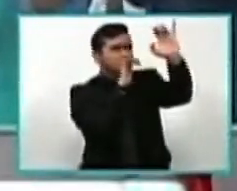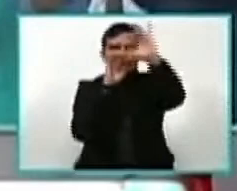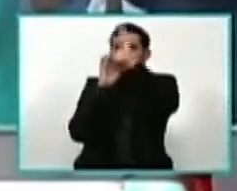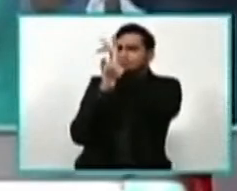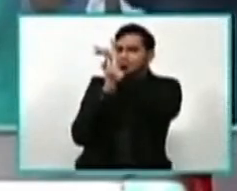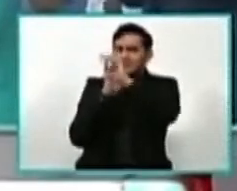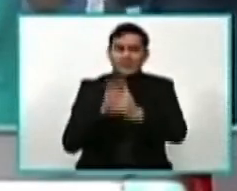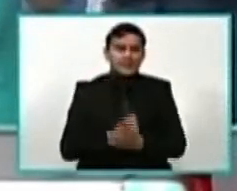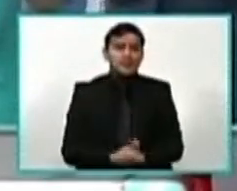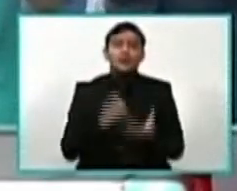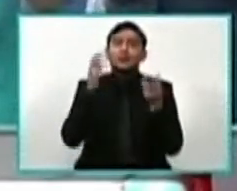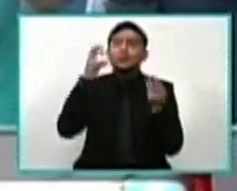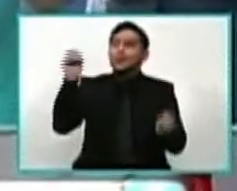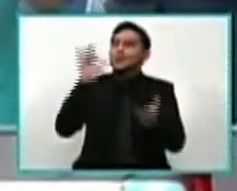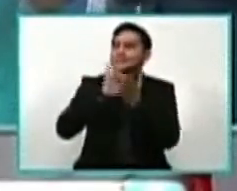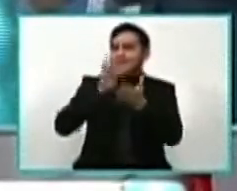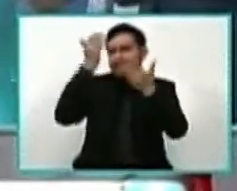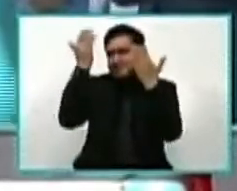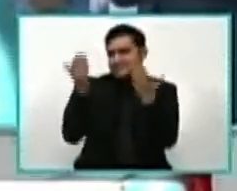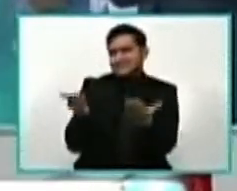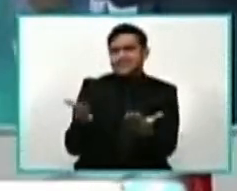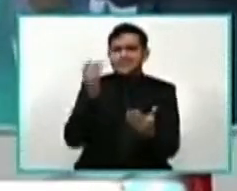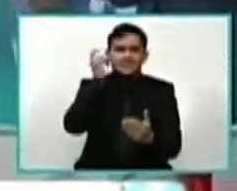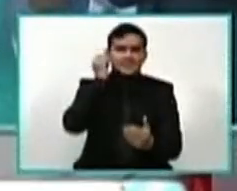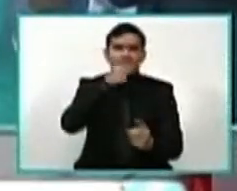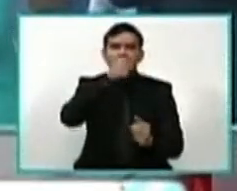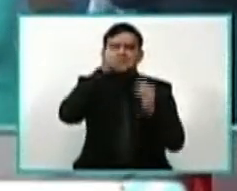¡Muchas gracias, Cecilia!